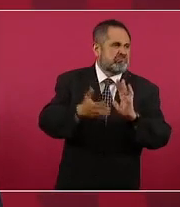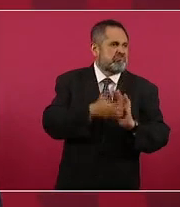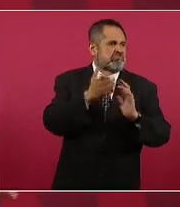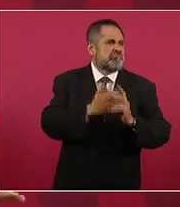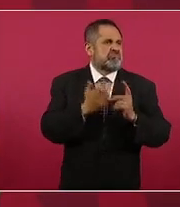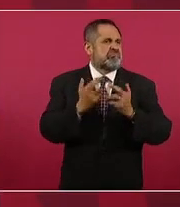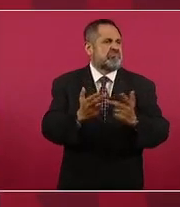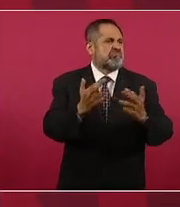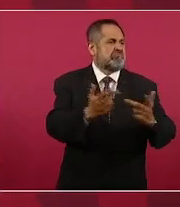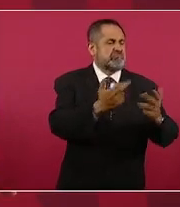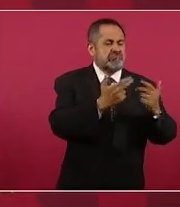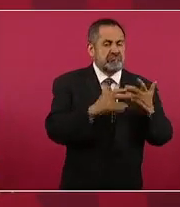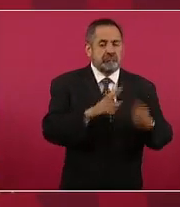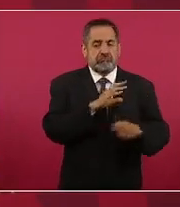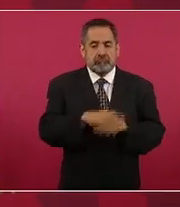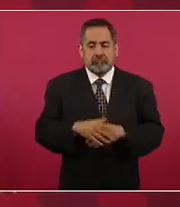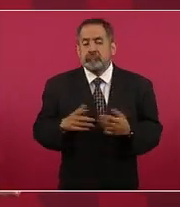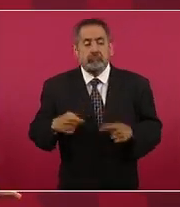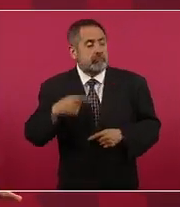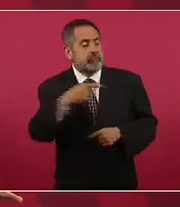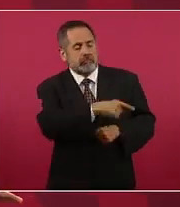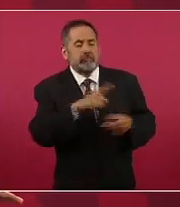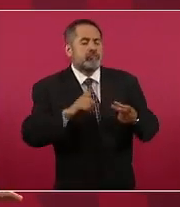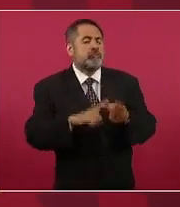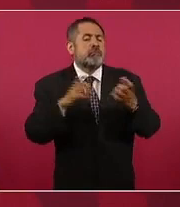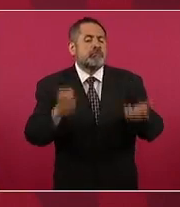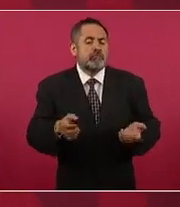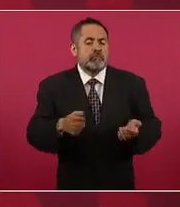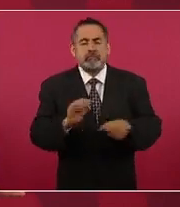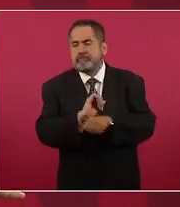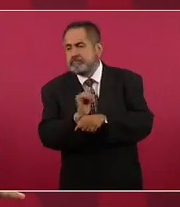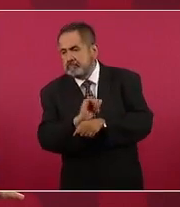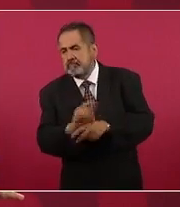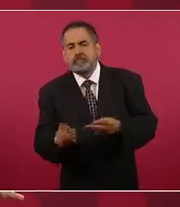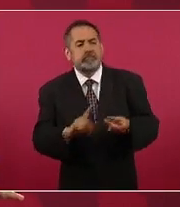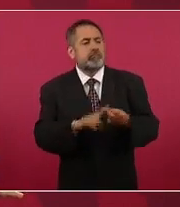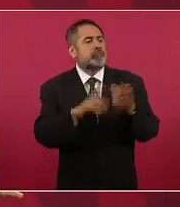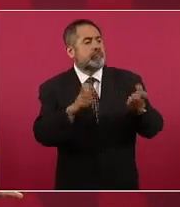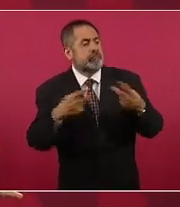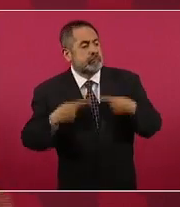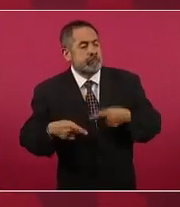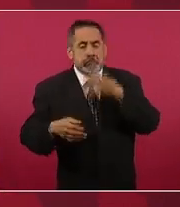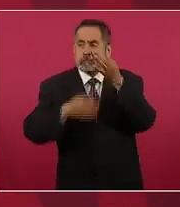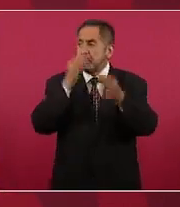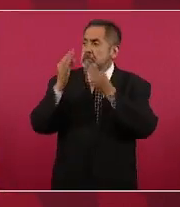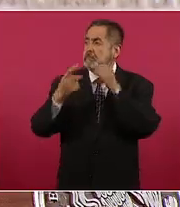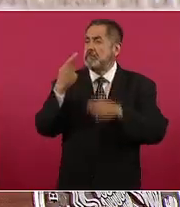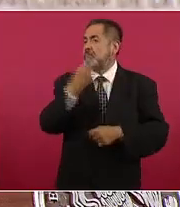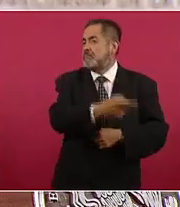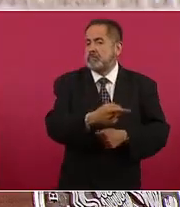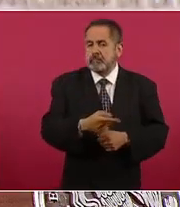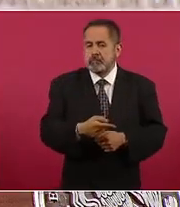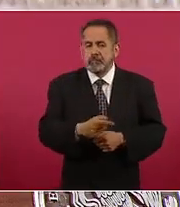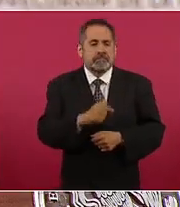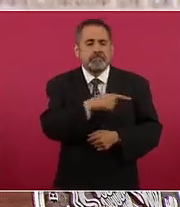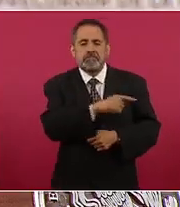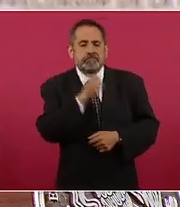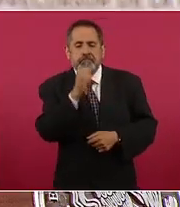y ahí sí ningún actor ni los medios nadie